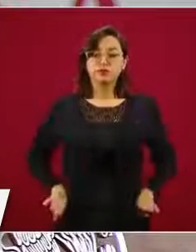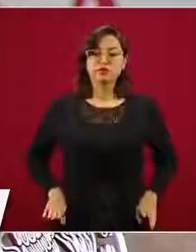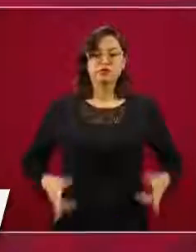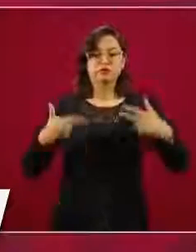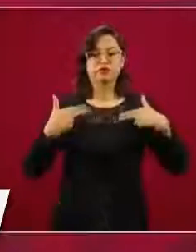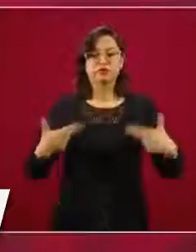¡Gracias! ¡Gracias! ¡Gracias!